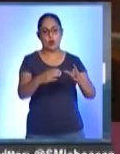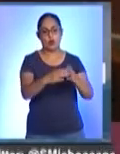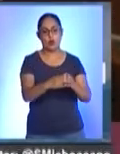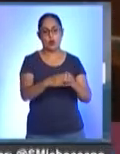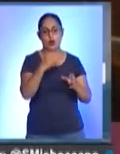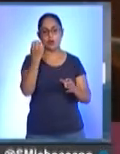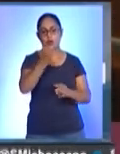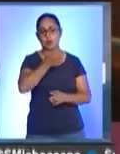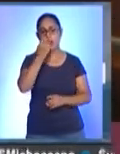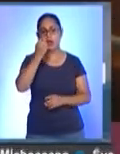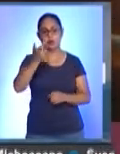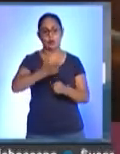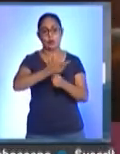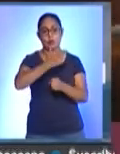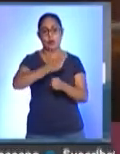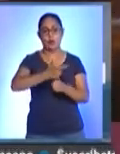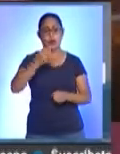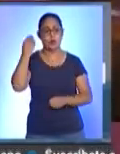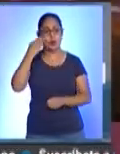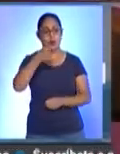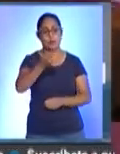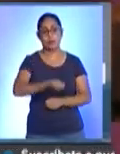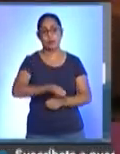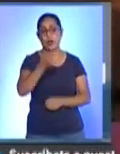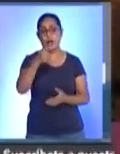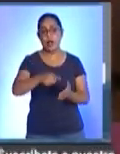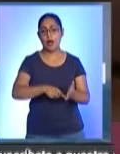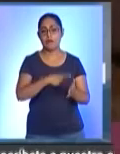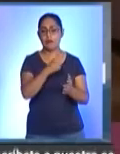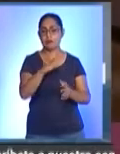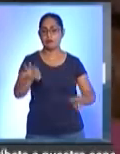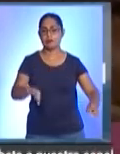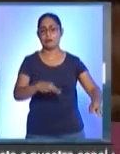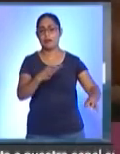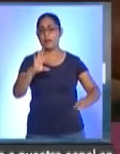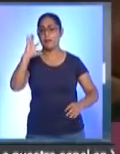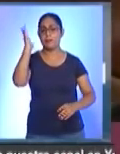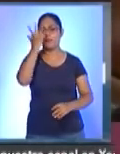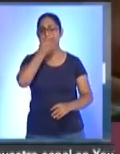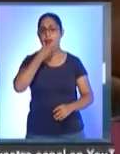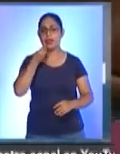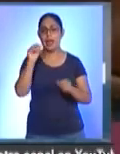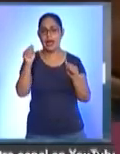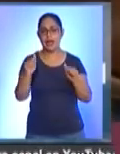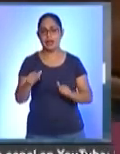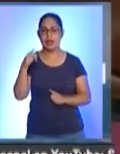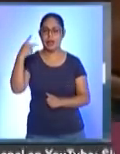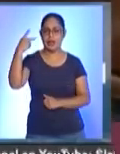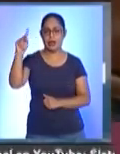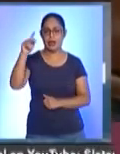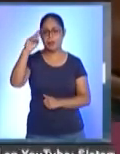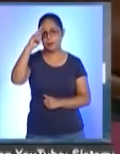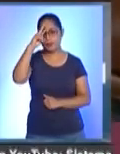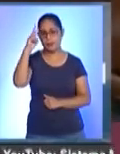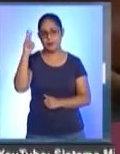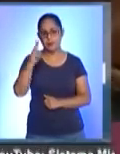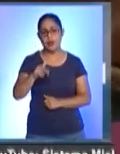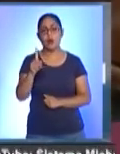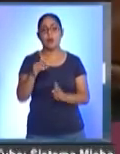de Música de Morelia se presentó por primera vez en el Palacio de Bellas Artes de la Ciudad de México. En 1954